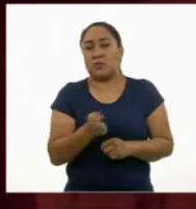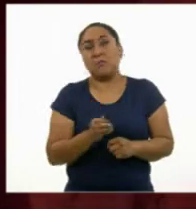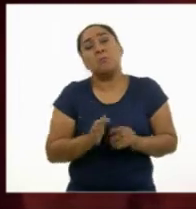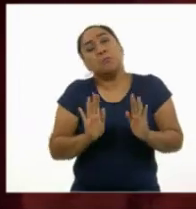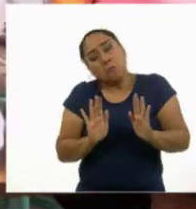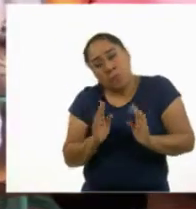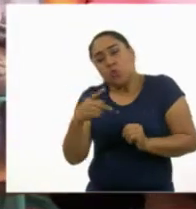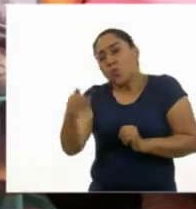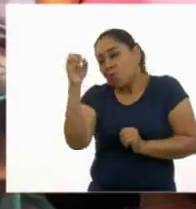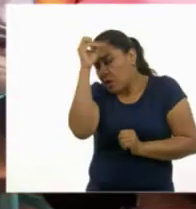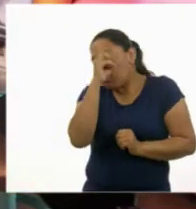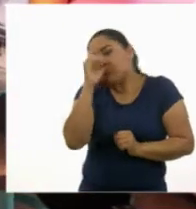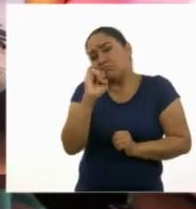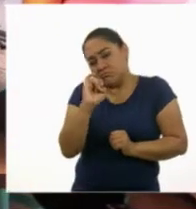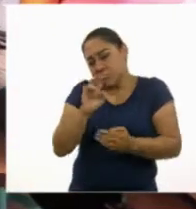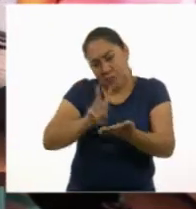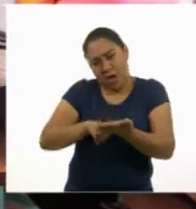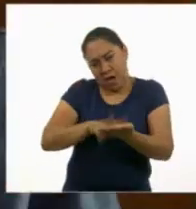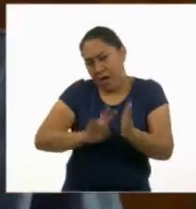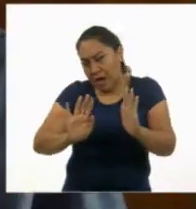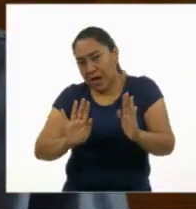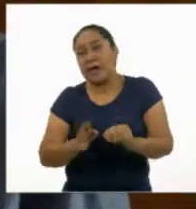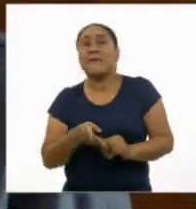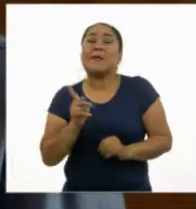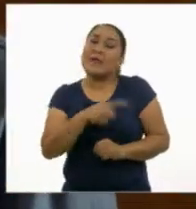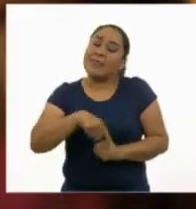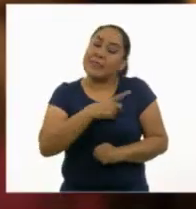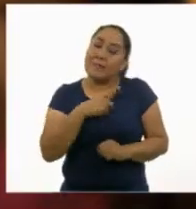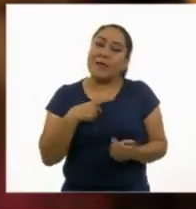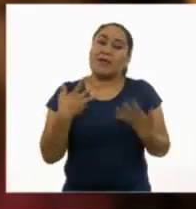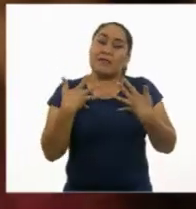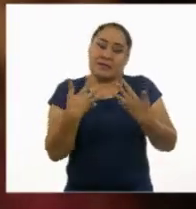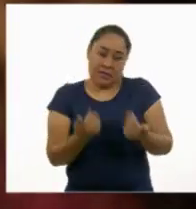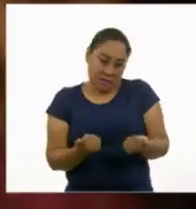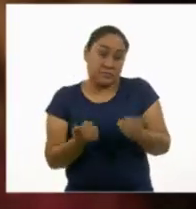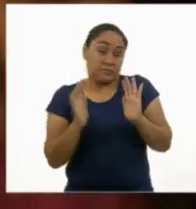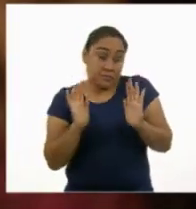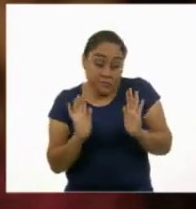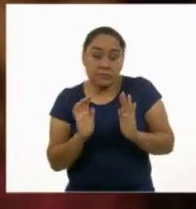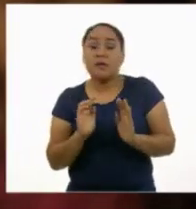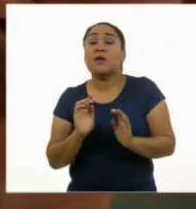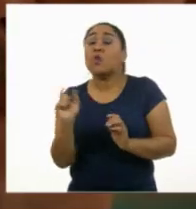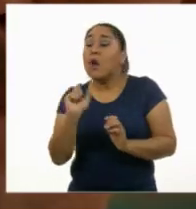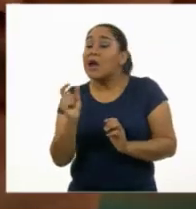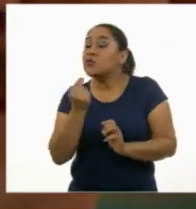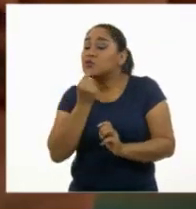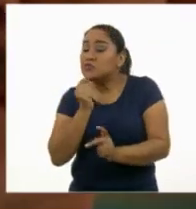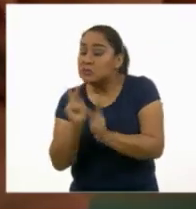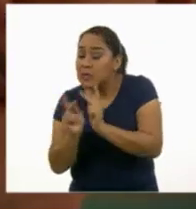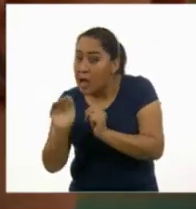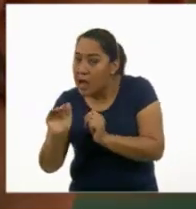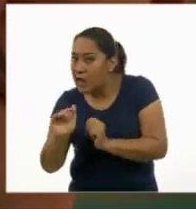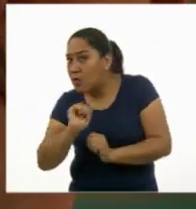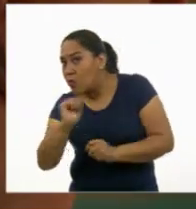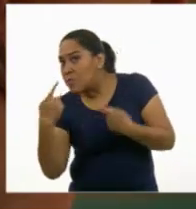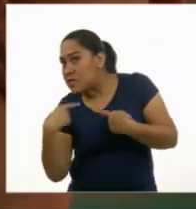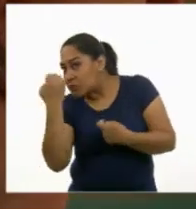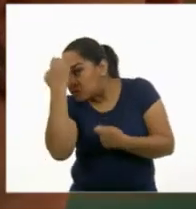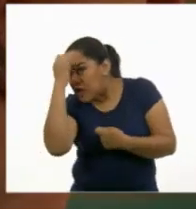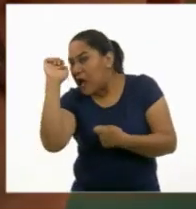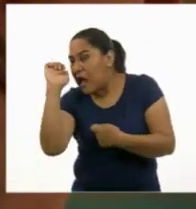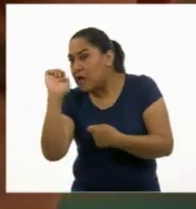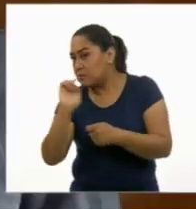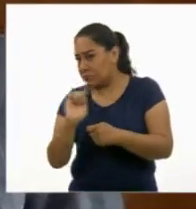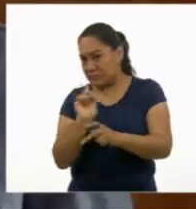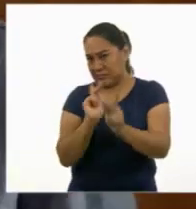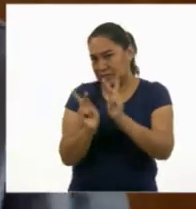su punto. Pero entendámonos. Una cosa es decirle a los niños que no hablen con extraños. Y otra, muy diferente y con la que no